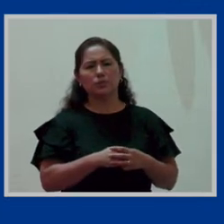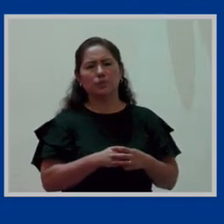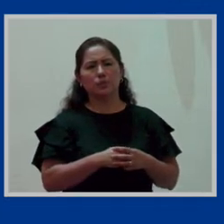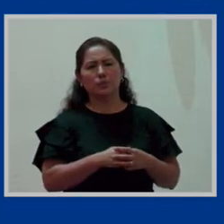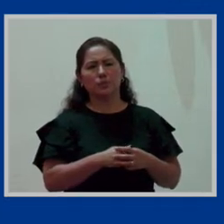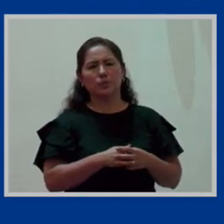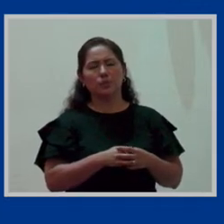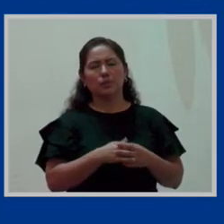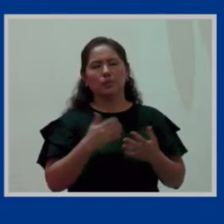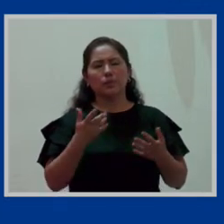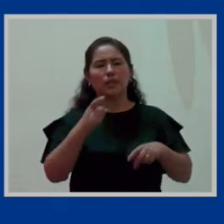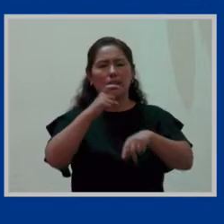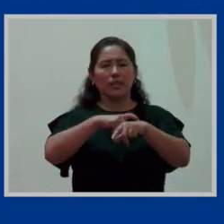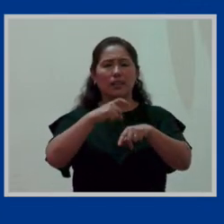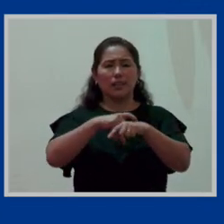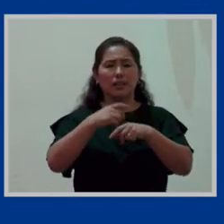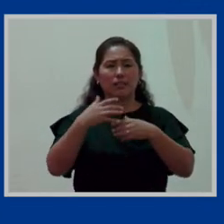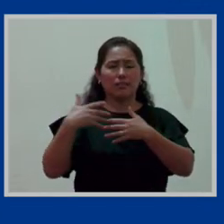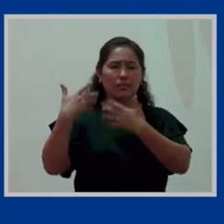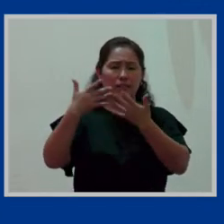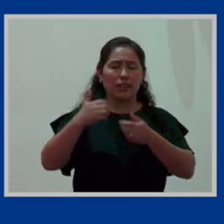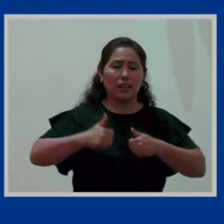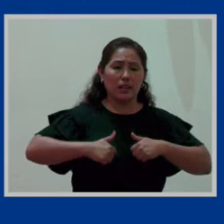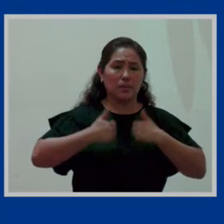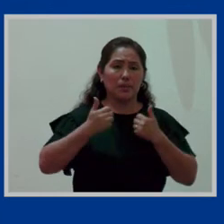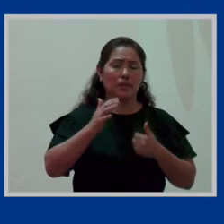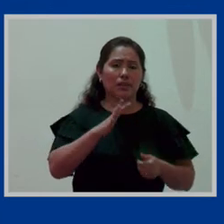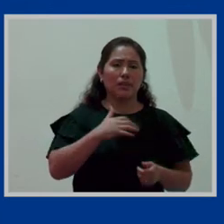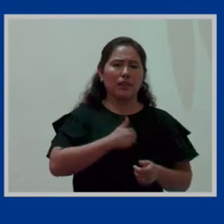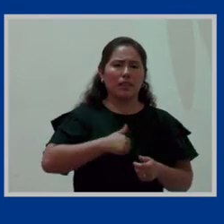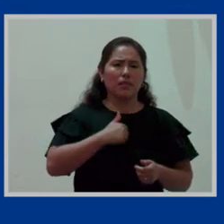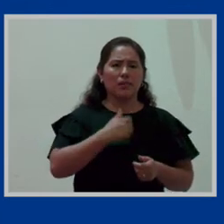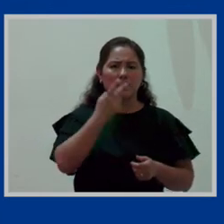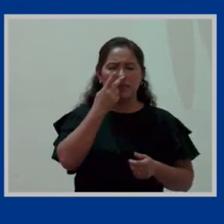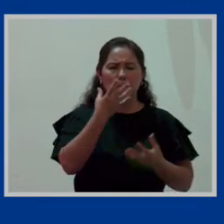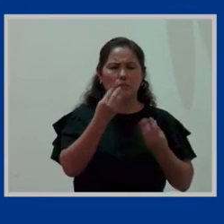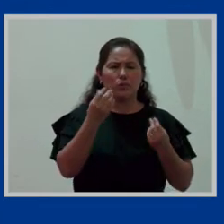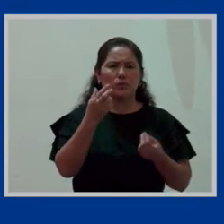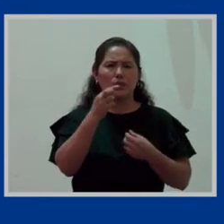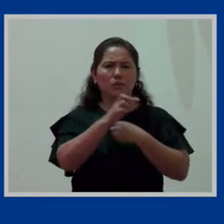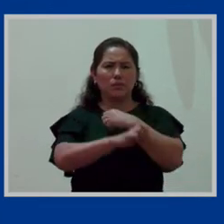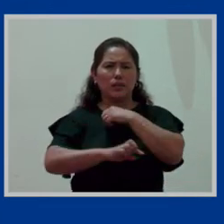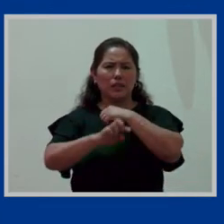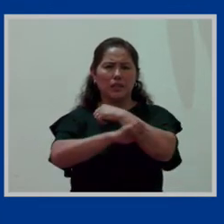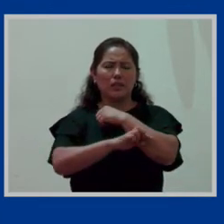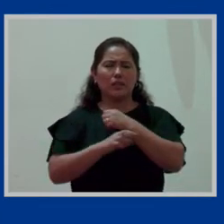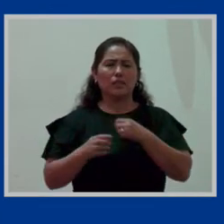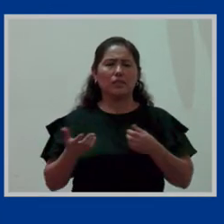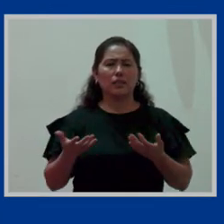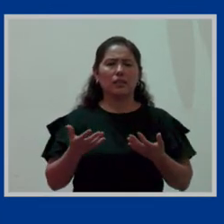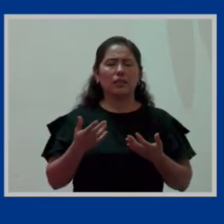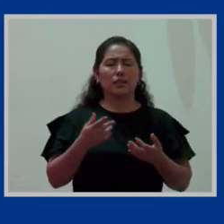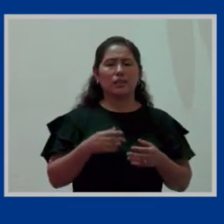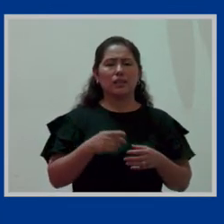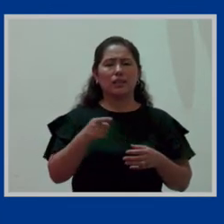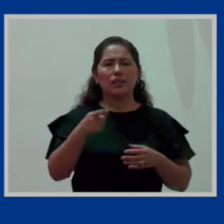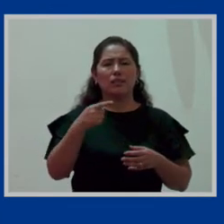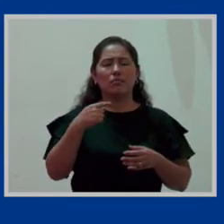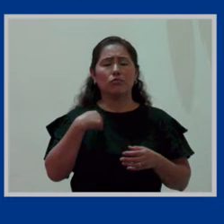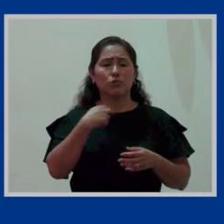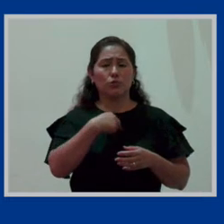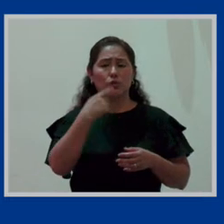Y en el transcurso de la vida, lamentablemente, no solamente en nuestro país, sino en América Latina. Nosotros los varones,